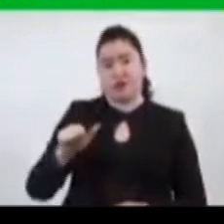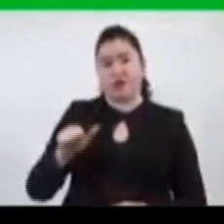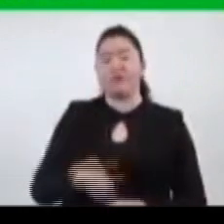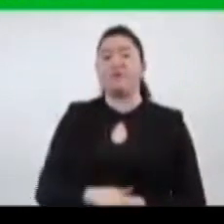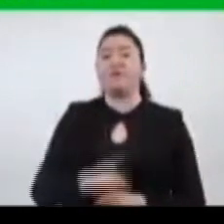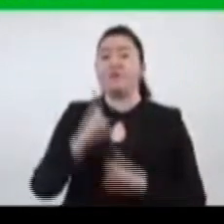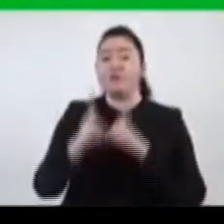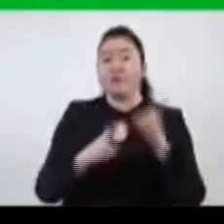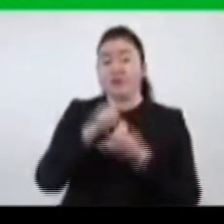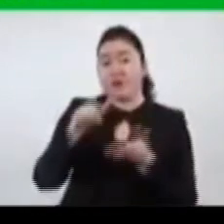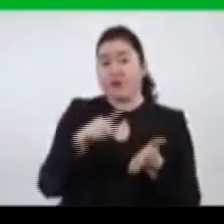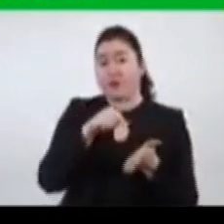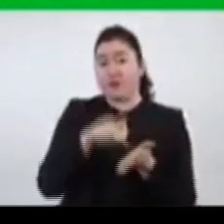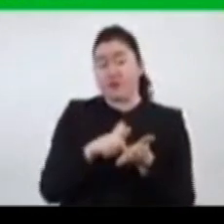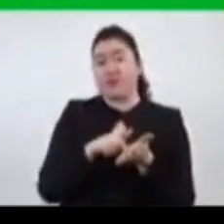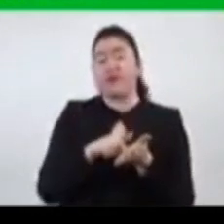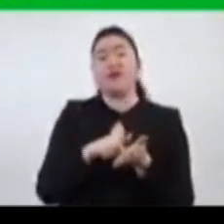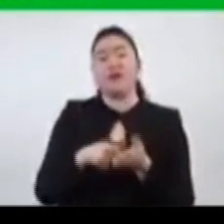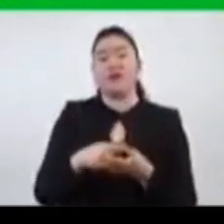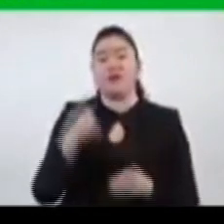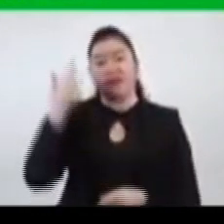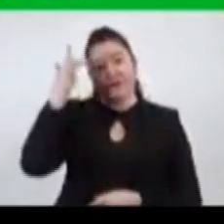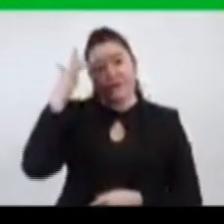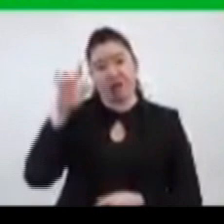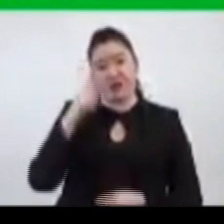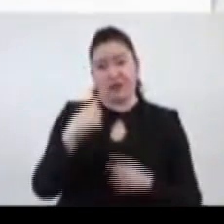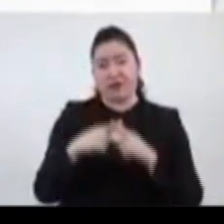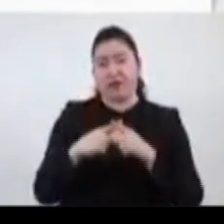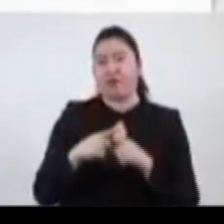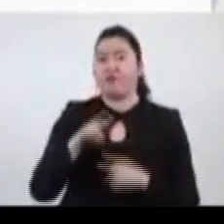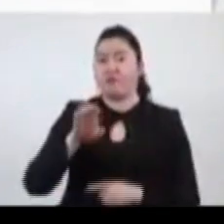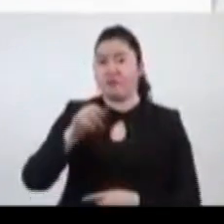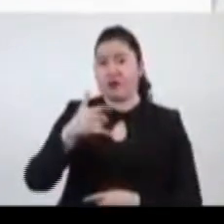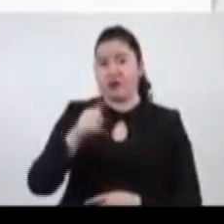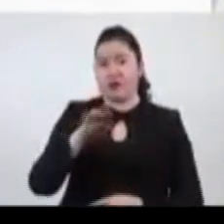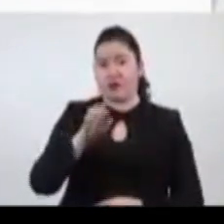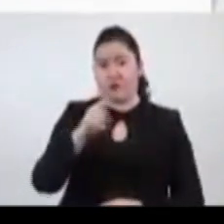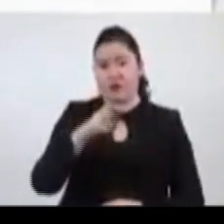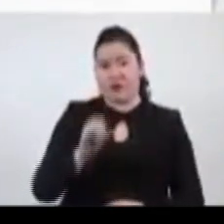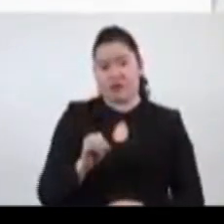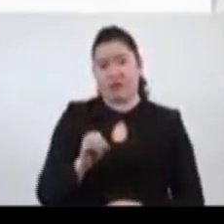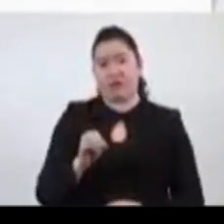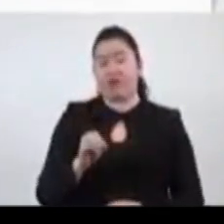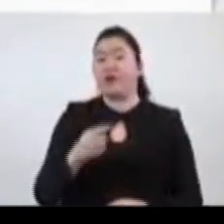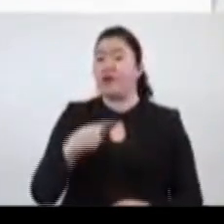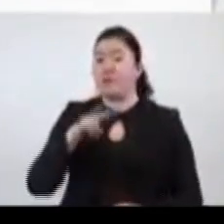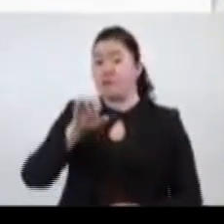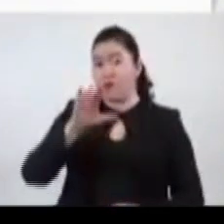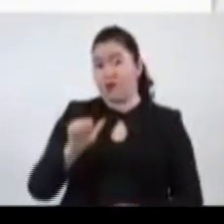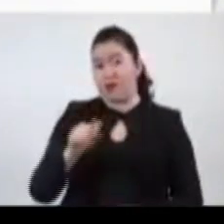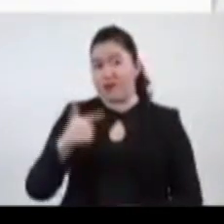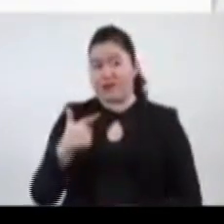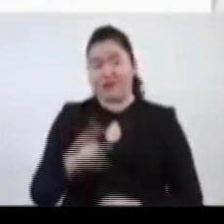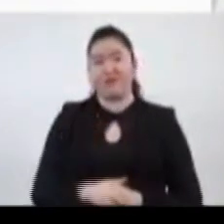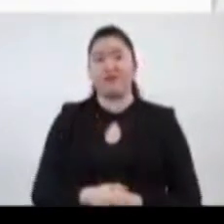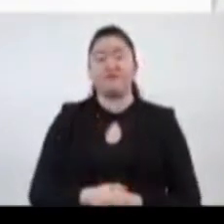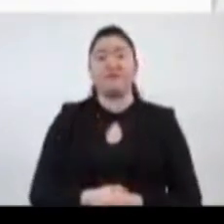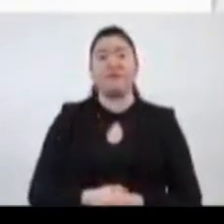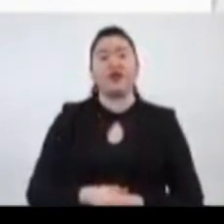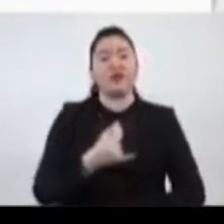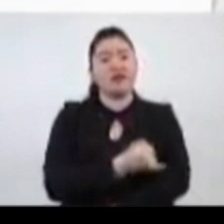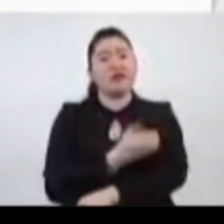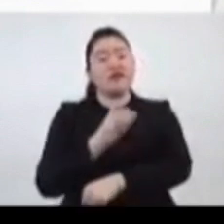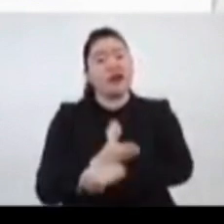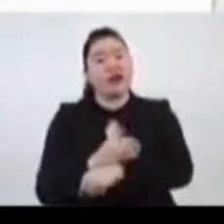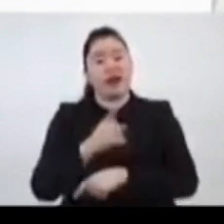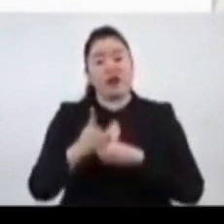Deportivo Santa Cruz Mellehualco y la Vocacional 7. Para Iztacalco es en el Palacio de los Deportes, para